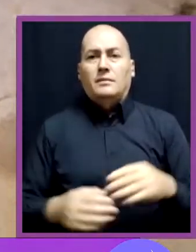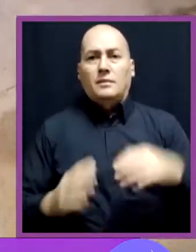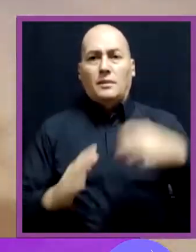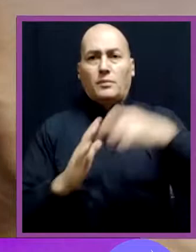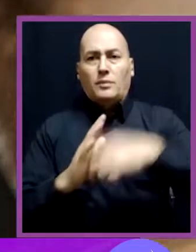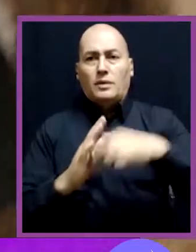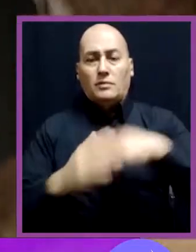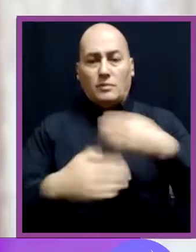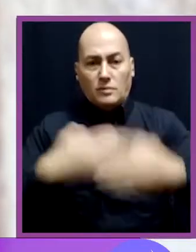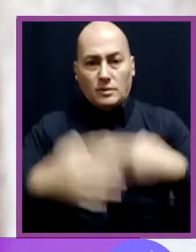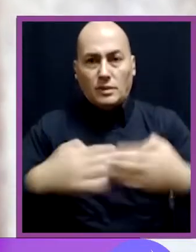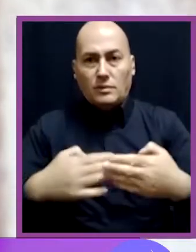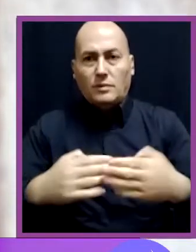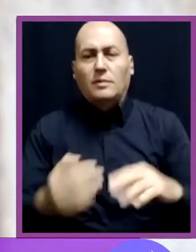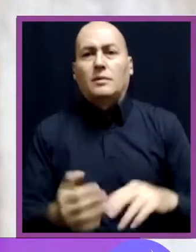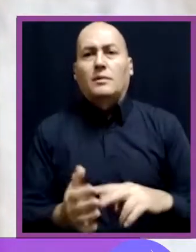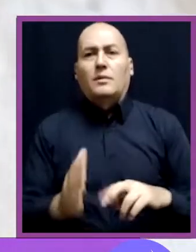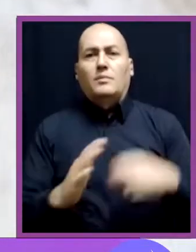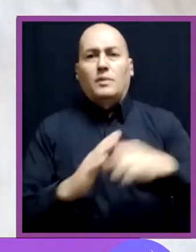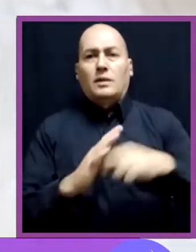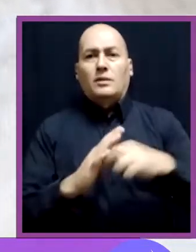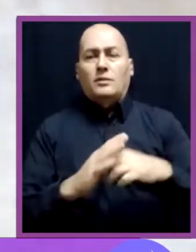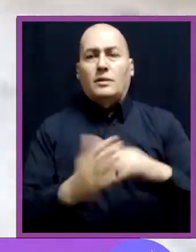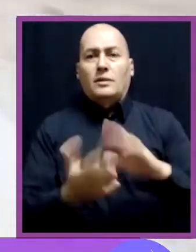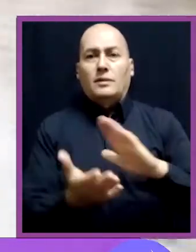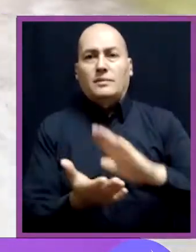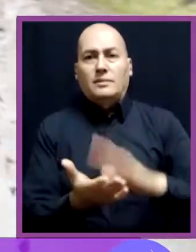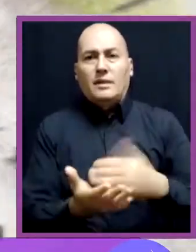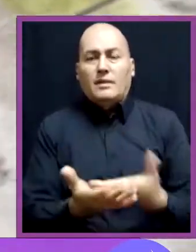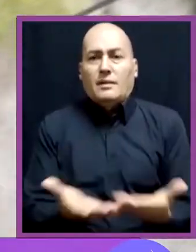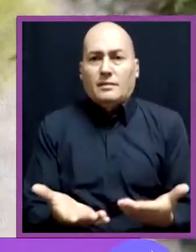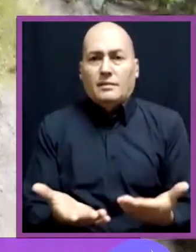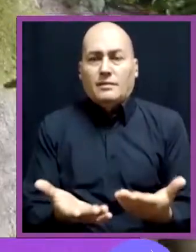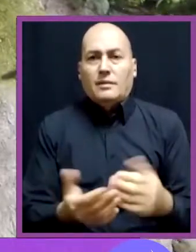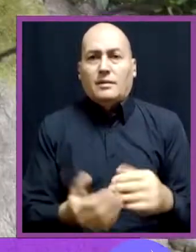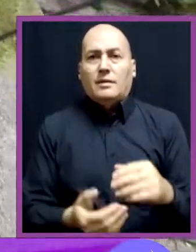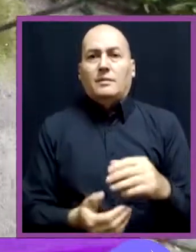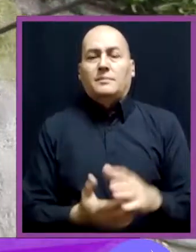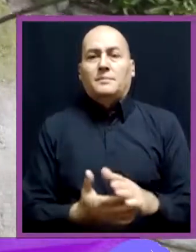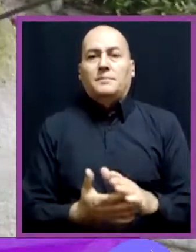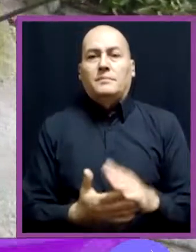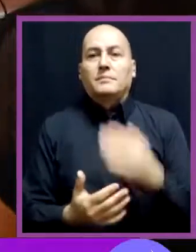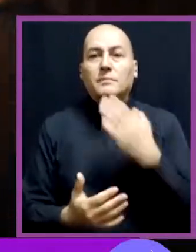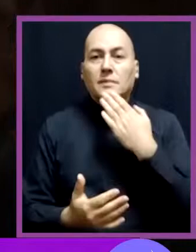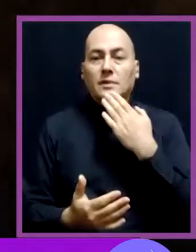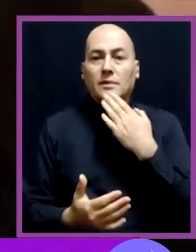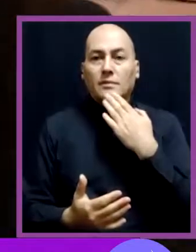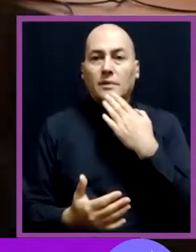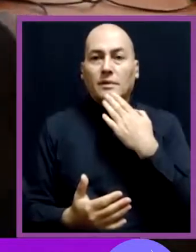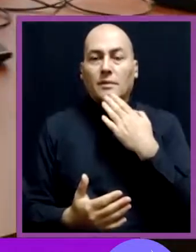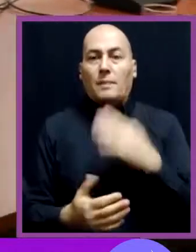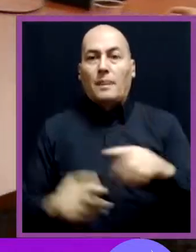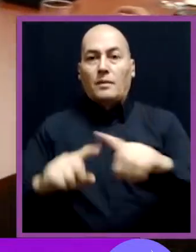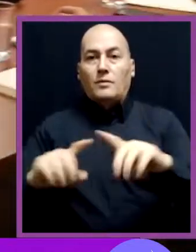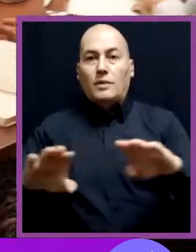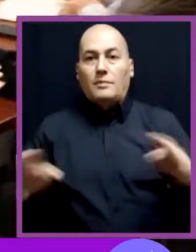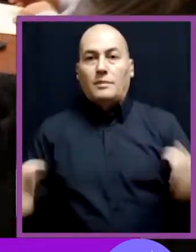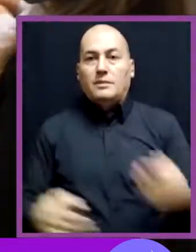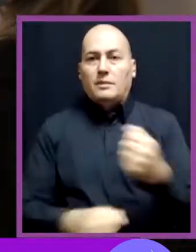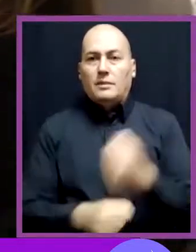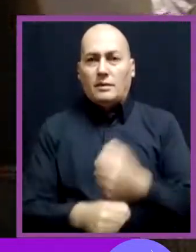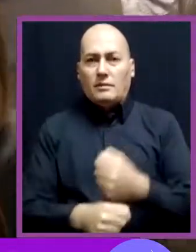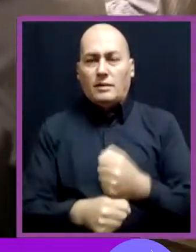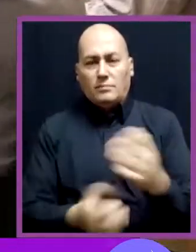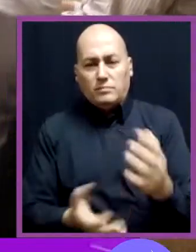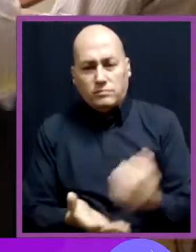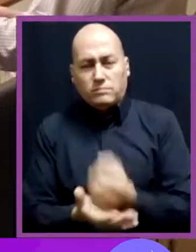en proyectos de saneamiento sanitario y nos reunimos con el gobierno regional para articular la mesa de trabajo que nos permitirá financiar una